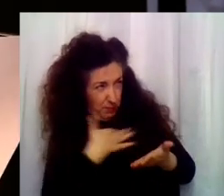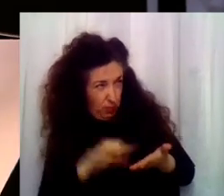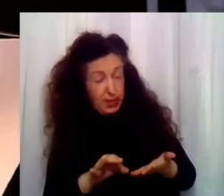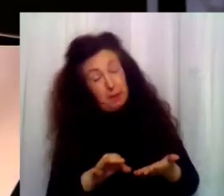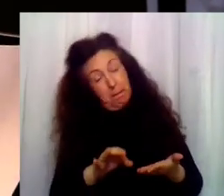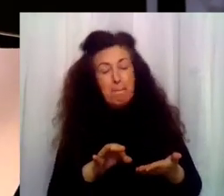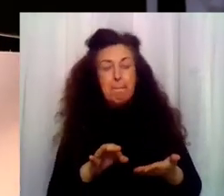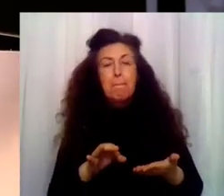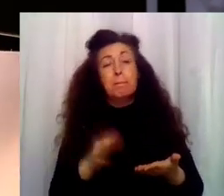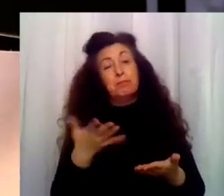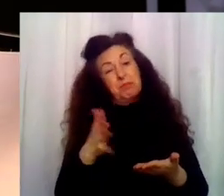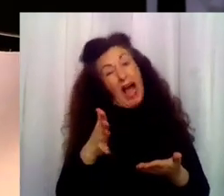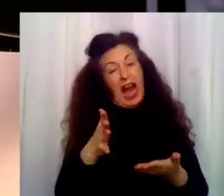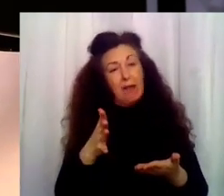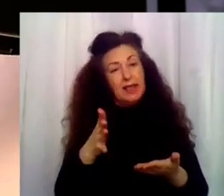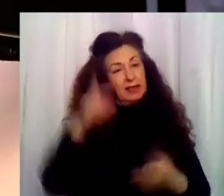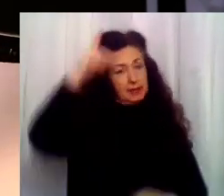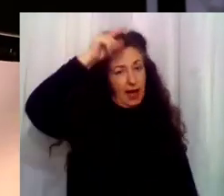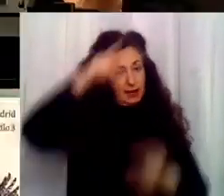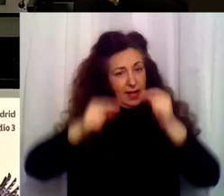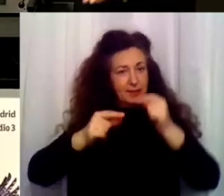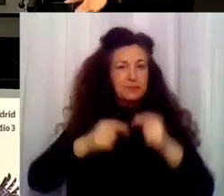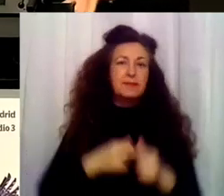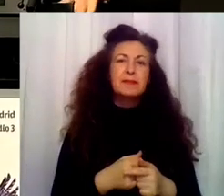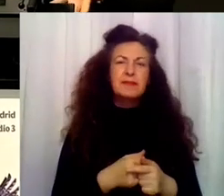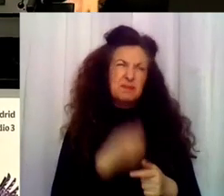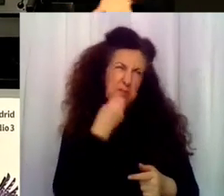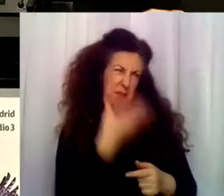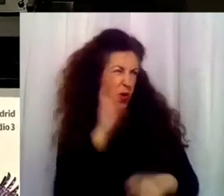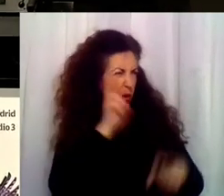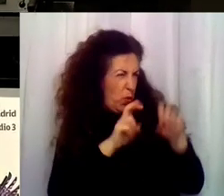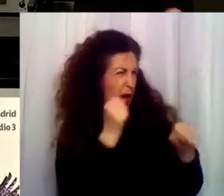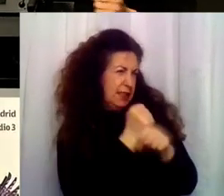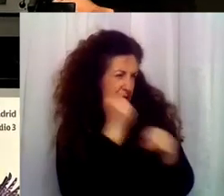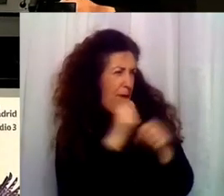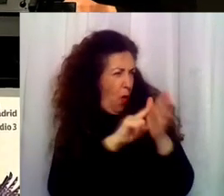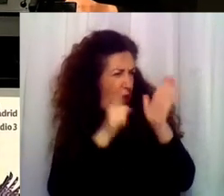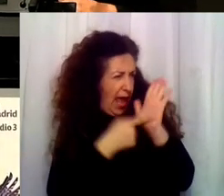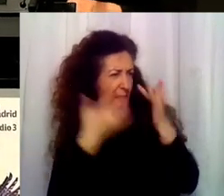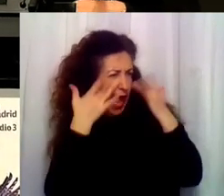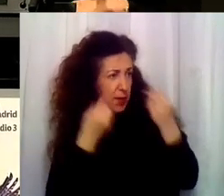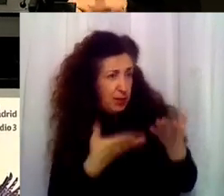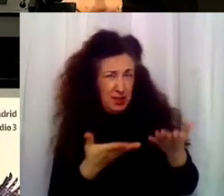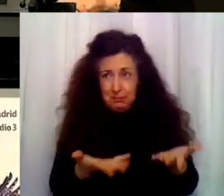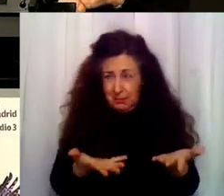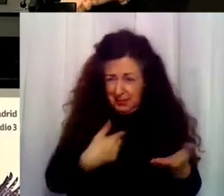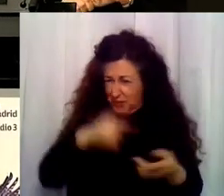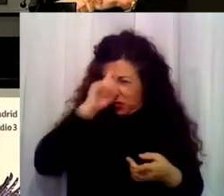Ay, madre, hay que patearse muchos centros comerciales para vivir de esto, ¿eh? ¿Y no te compensa más un trabajo legal? Pero si yo no sé hacer nada.